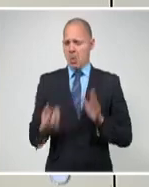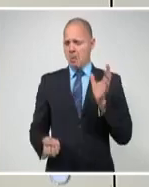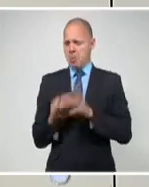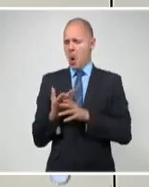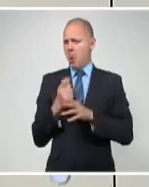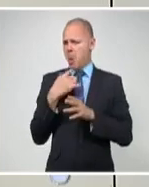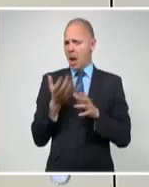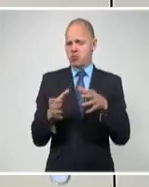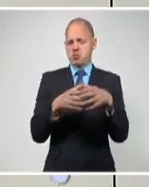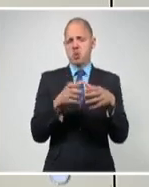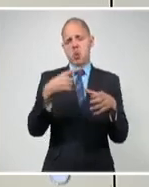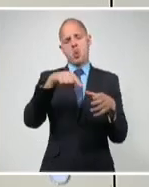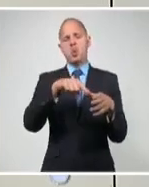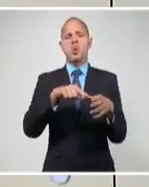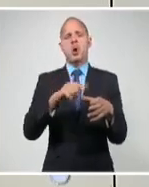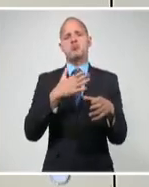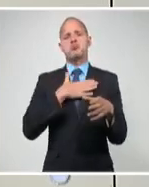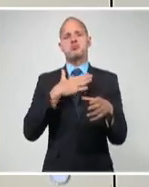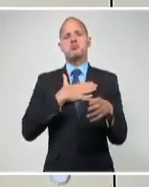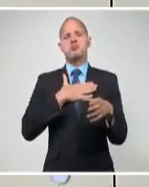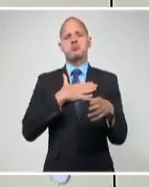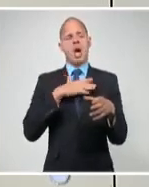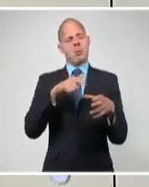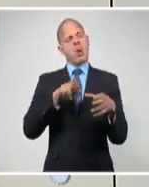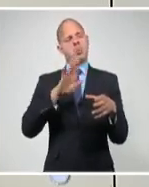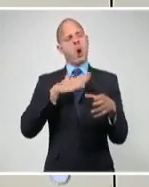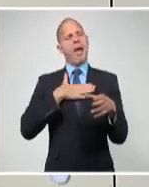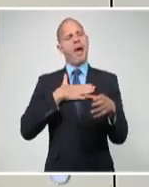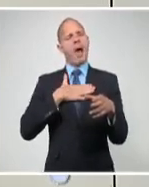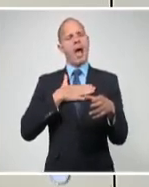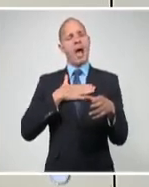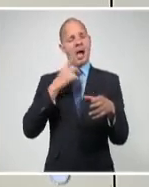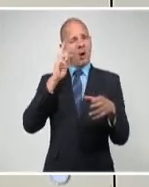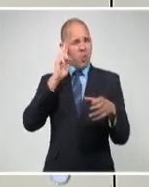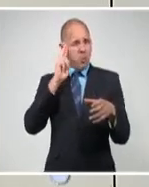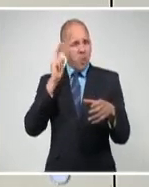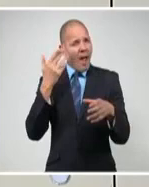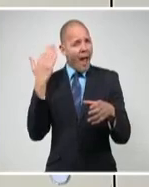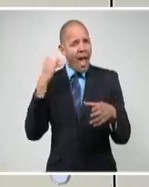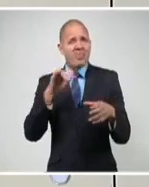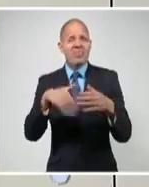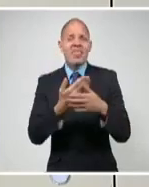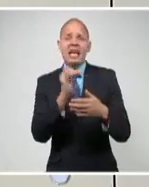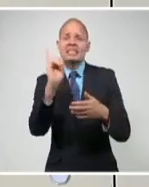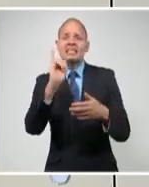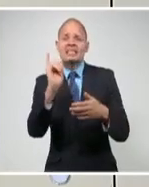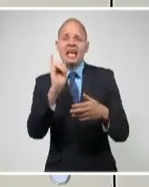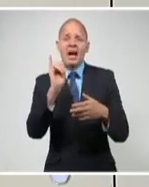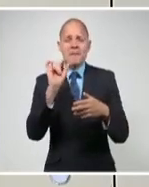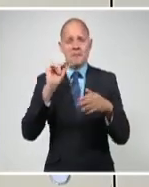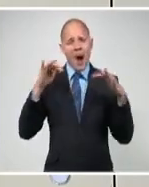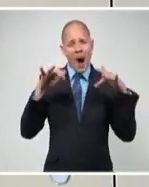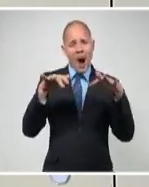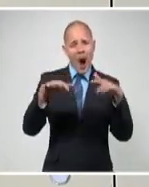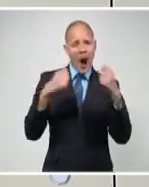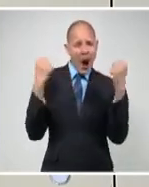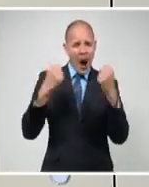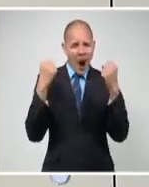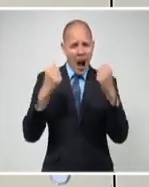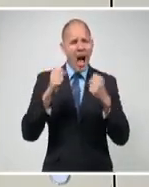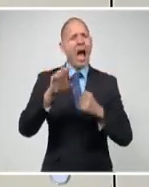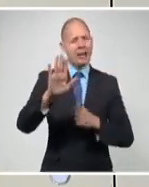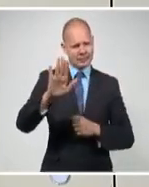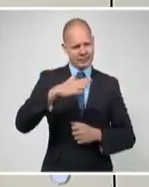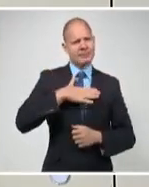Y en el discurso de despedida, dijo que era sólo el comienzo para este movimiento que él había fundado. Así que habrá Trump